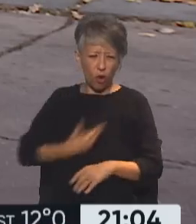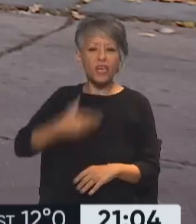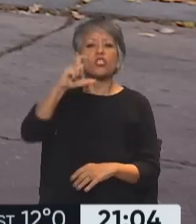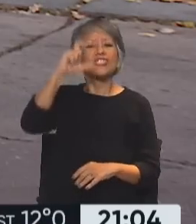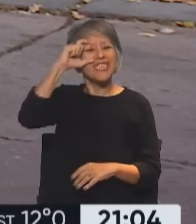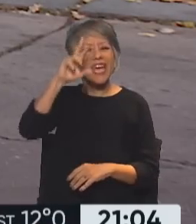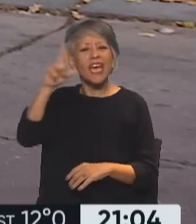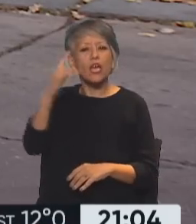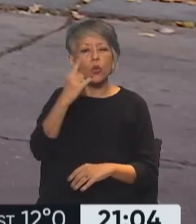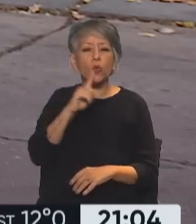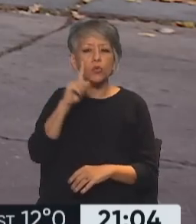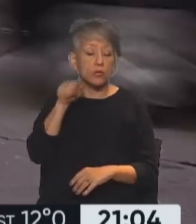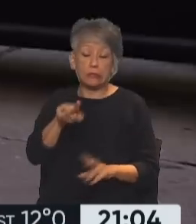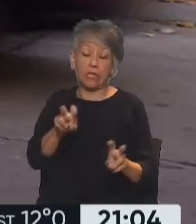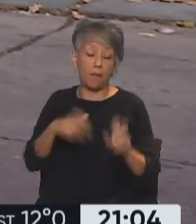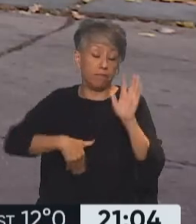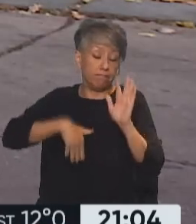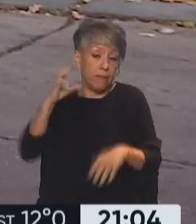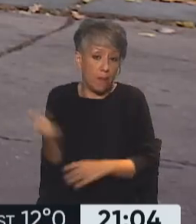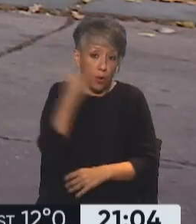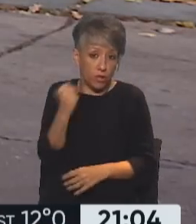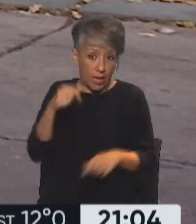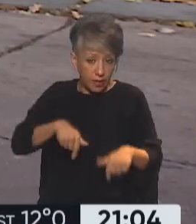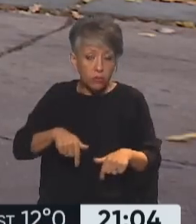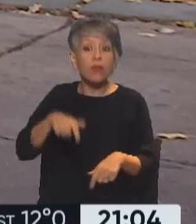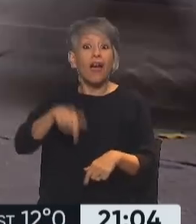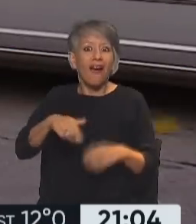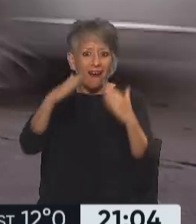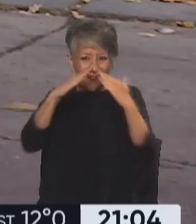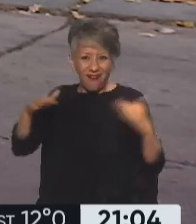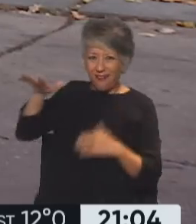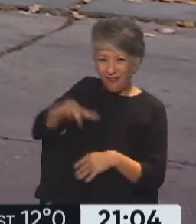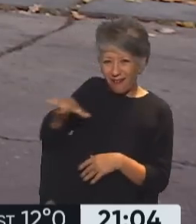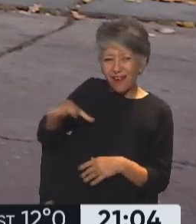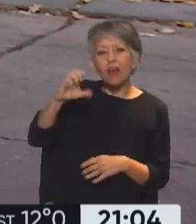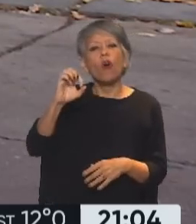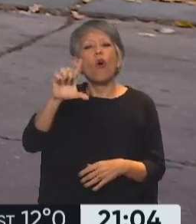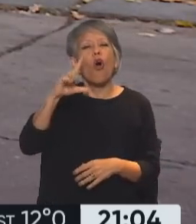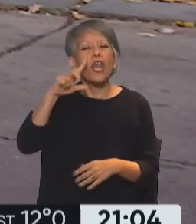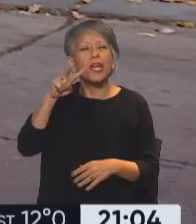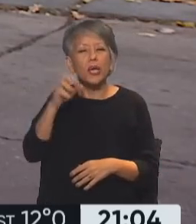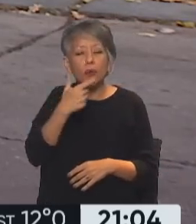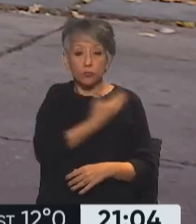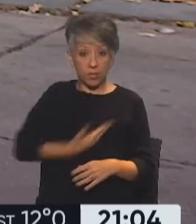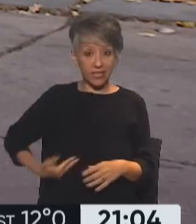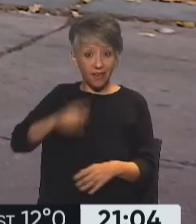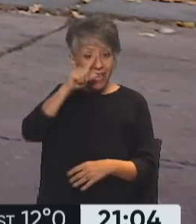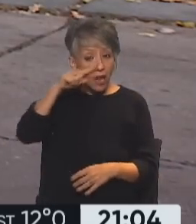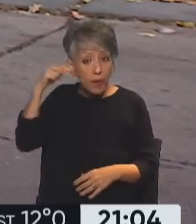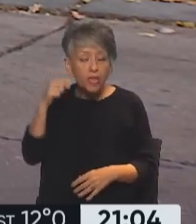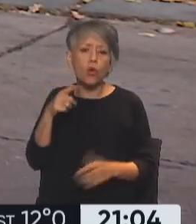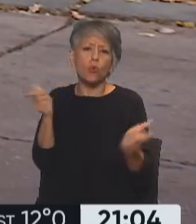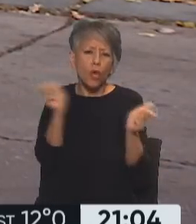fue el tema central por estas horas, aquí en la Quinta Presidencial de Olivos, donde el presidente Alberto Fernández ha mantenido